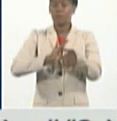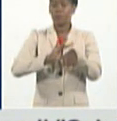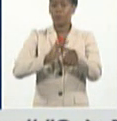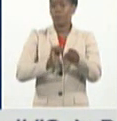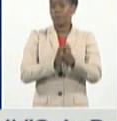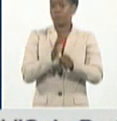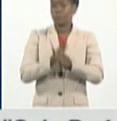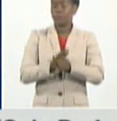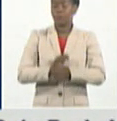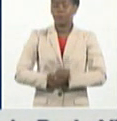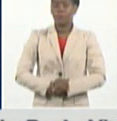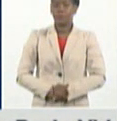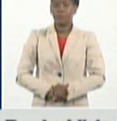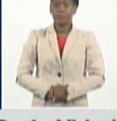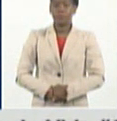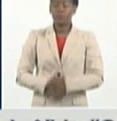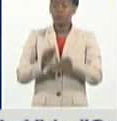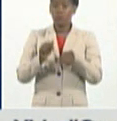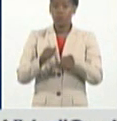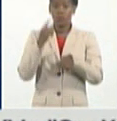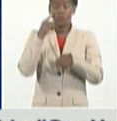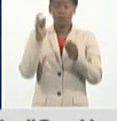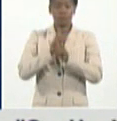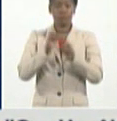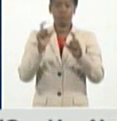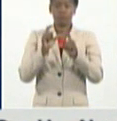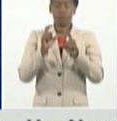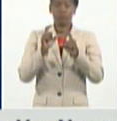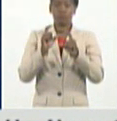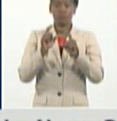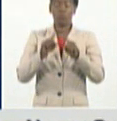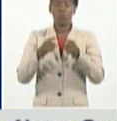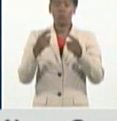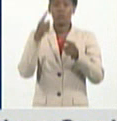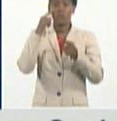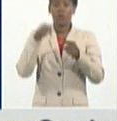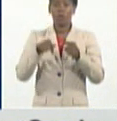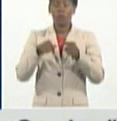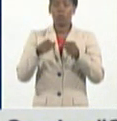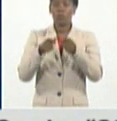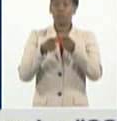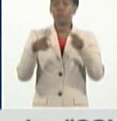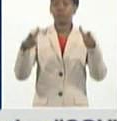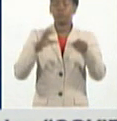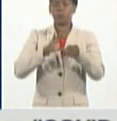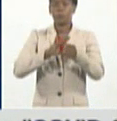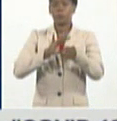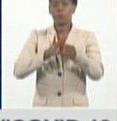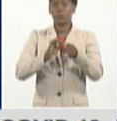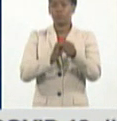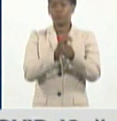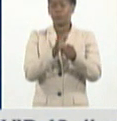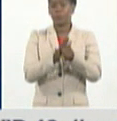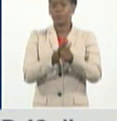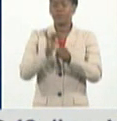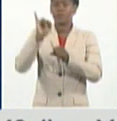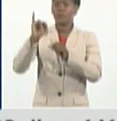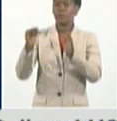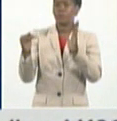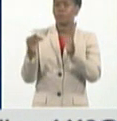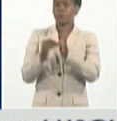Hoy, con la cifra más elevada de casos autóctonos diagnosticados en nuestro país, 6